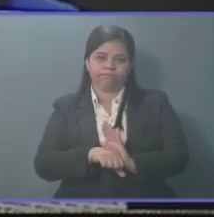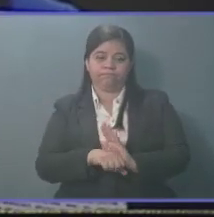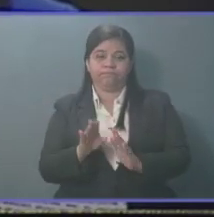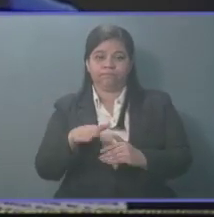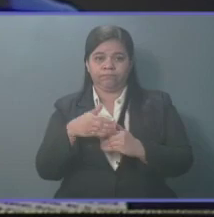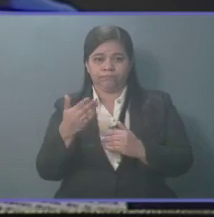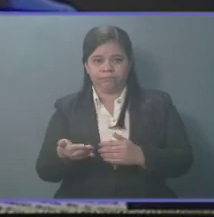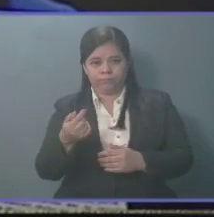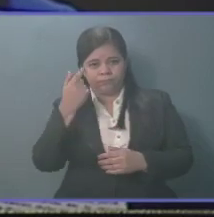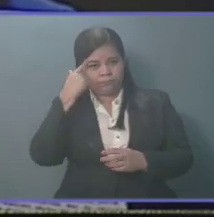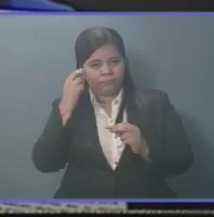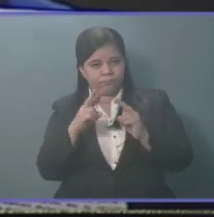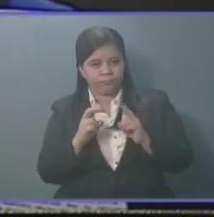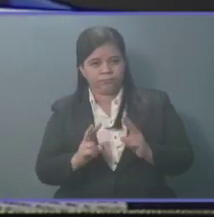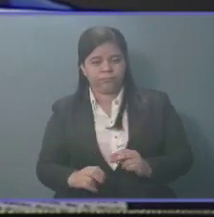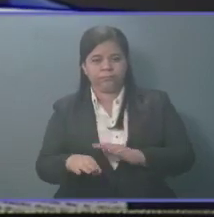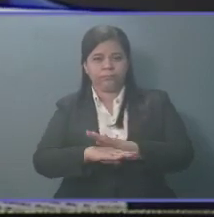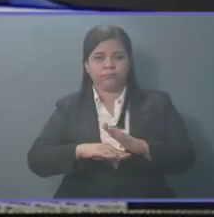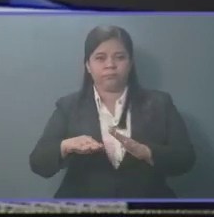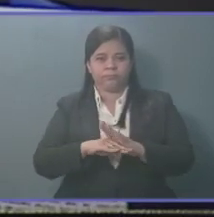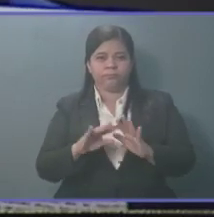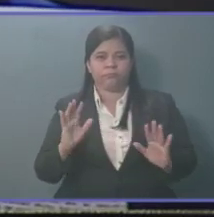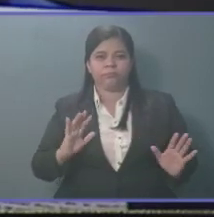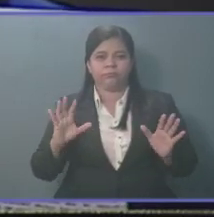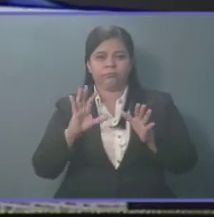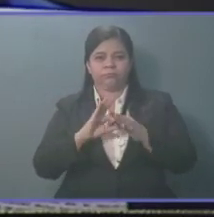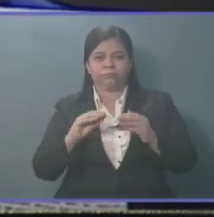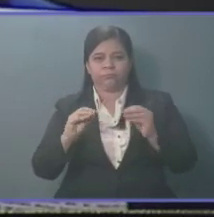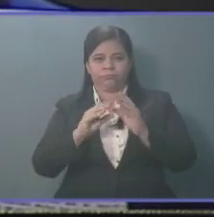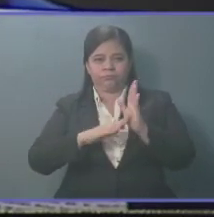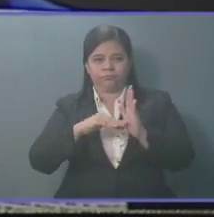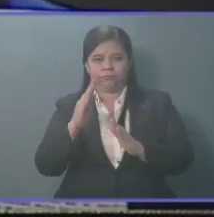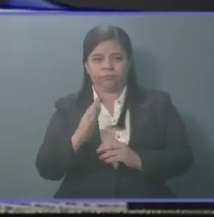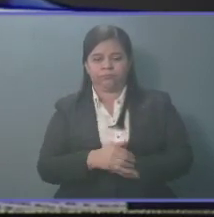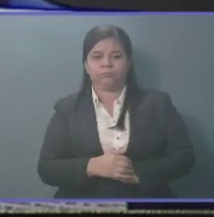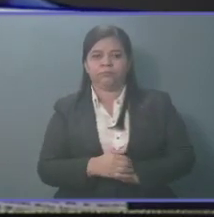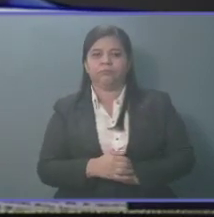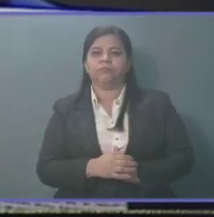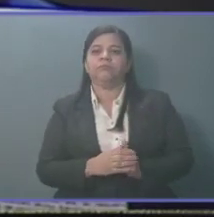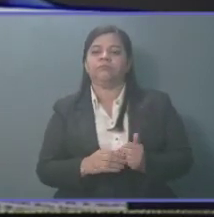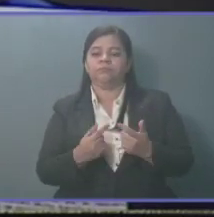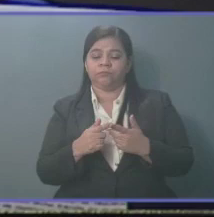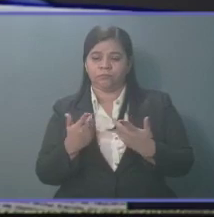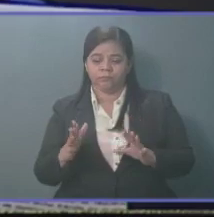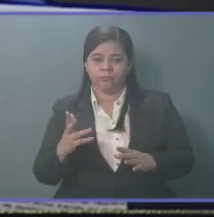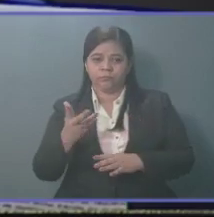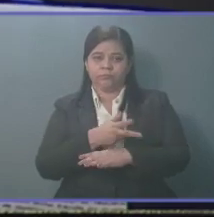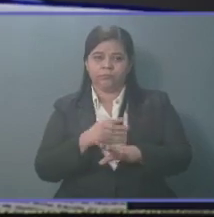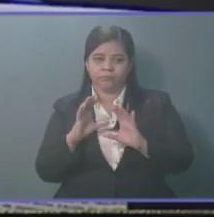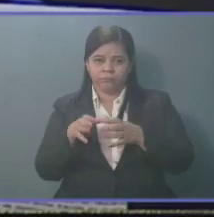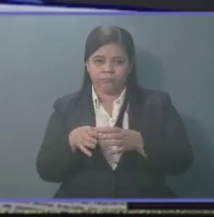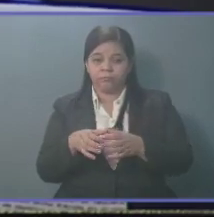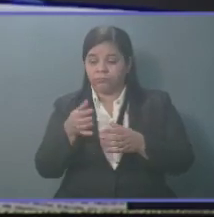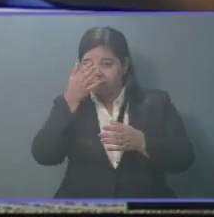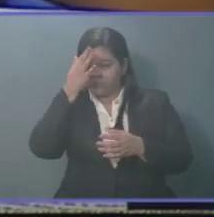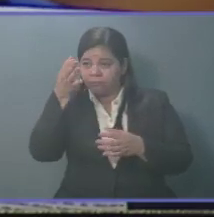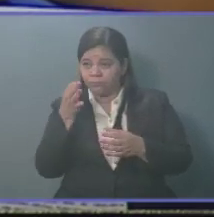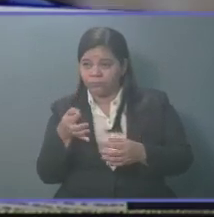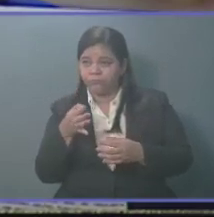del análisis de la moción de mérito y con base del artículo 52 del Reglamento Interior de la Asamblea Legislativa, la comisión considera procedente